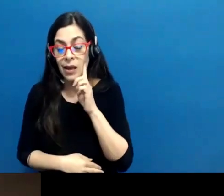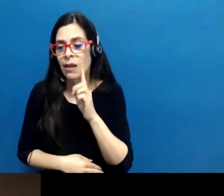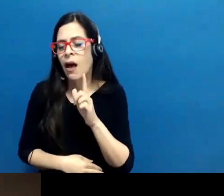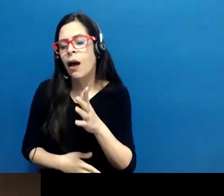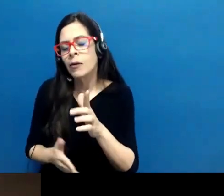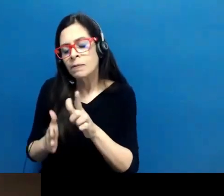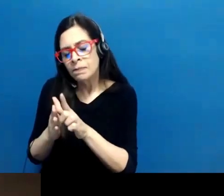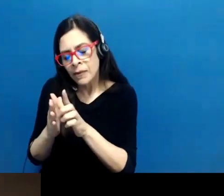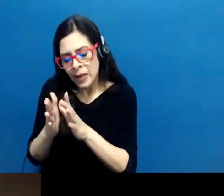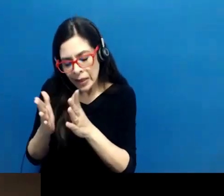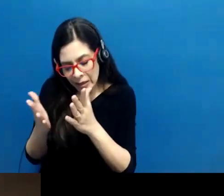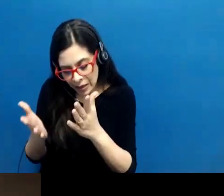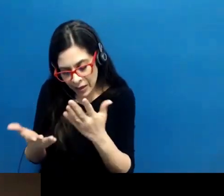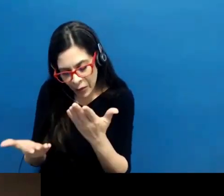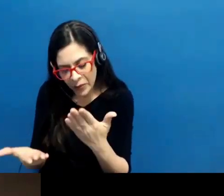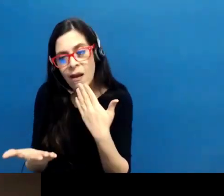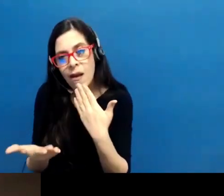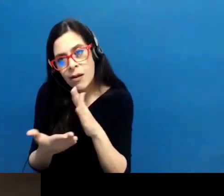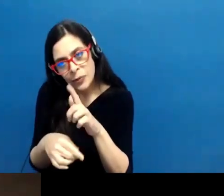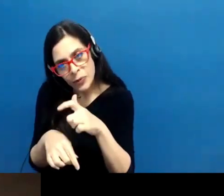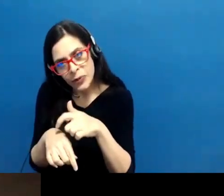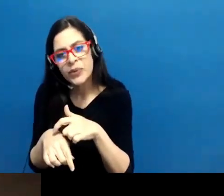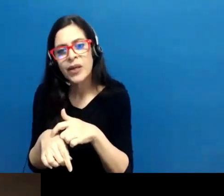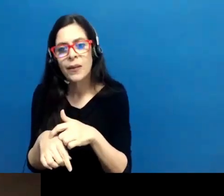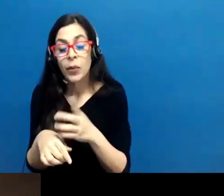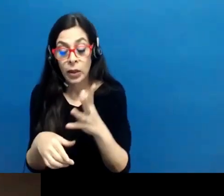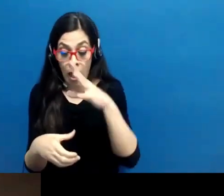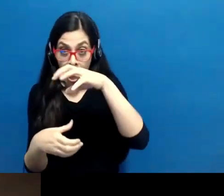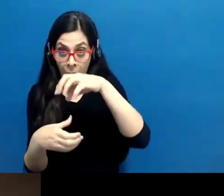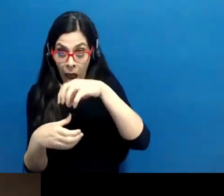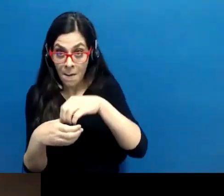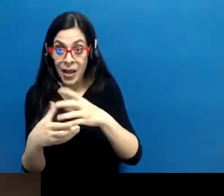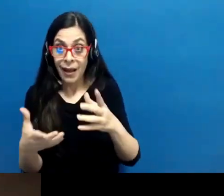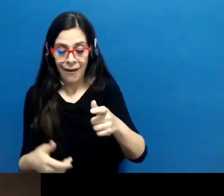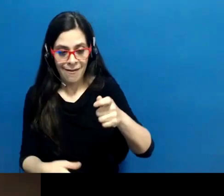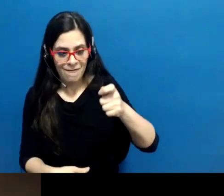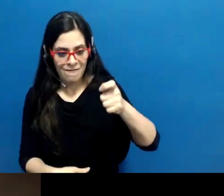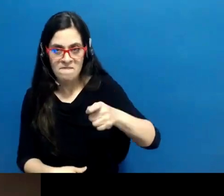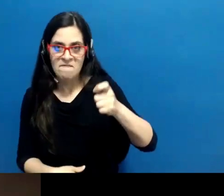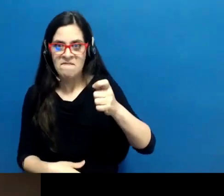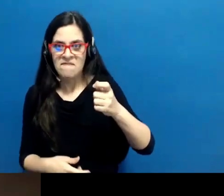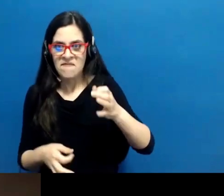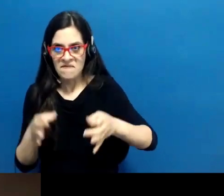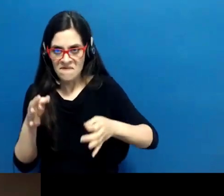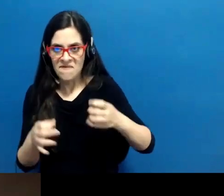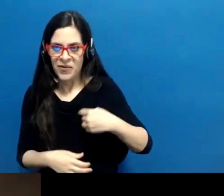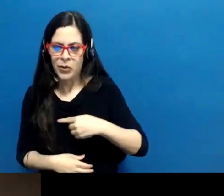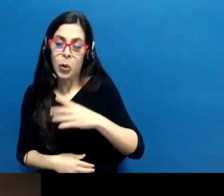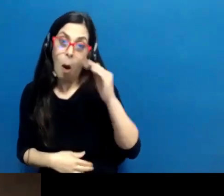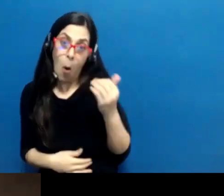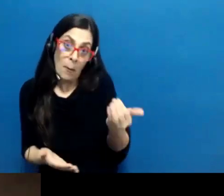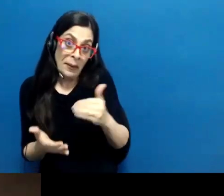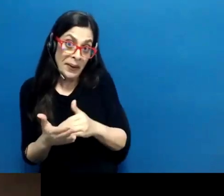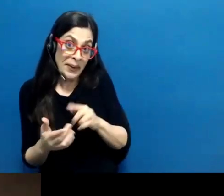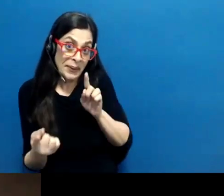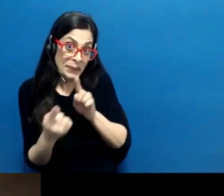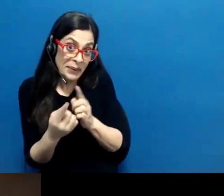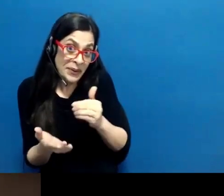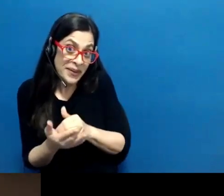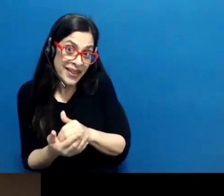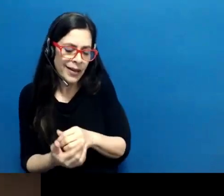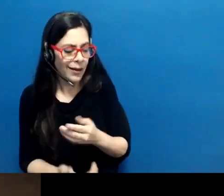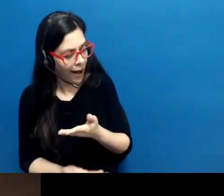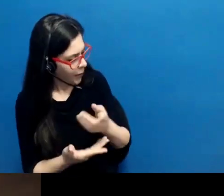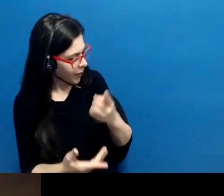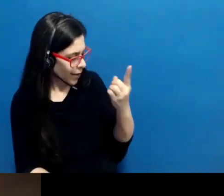gracias, ¿verdad? Gracias a usted por su tiempo y por participar de Tribunales al Día. Espero que se repita. A ustedes, siempre